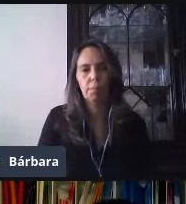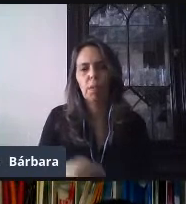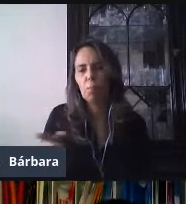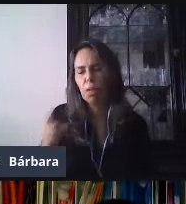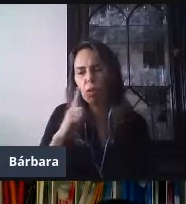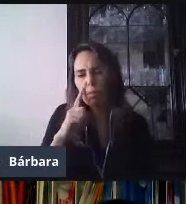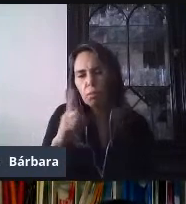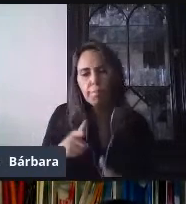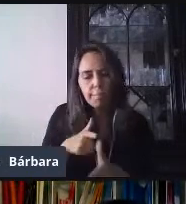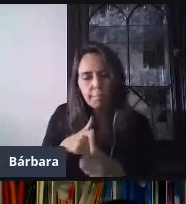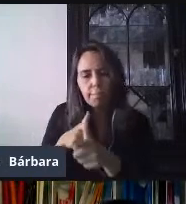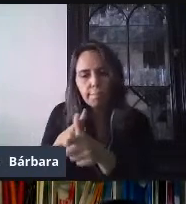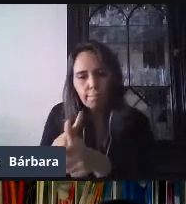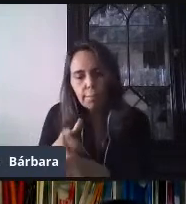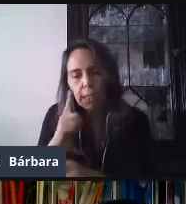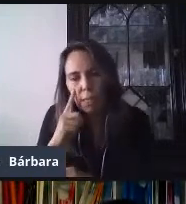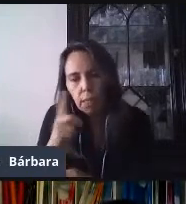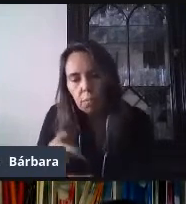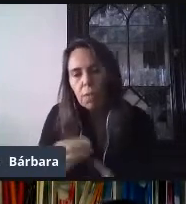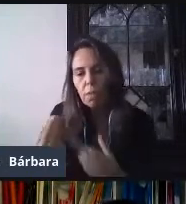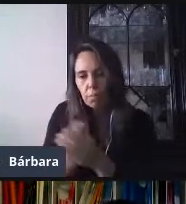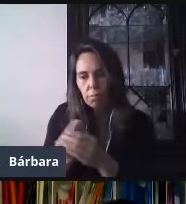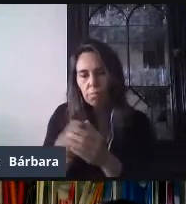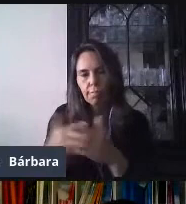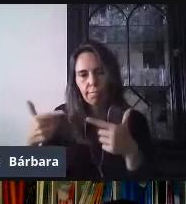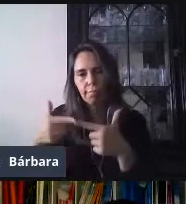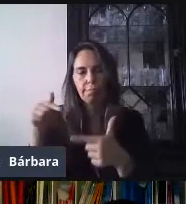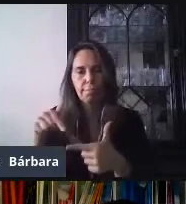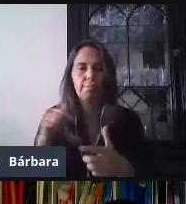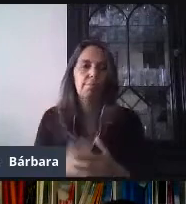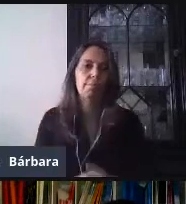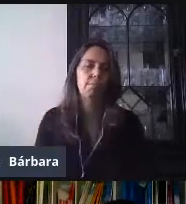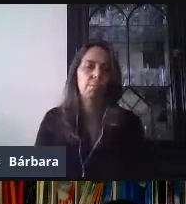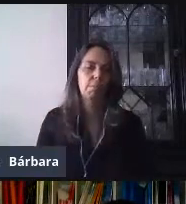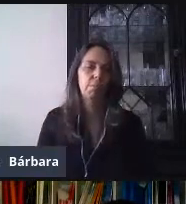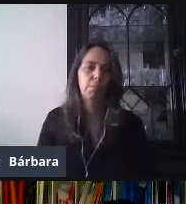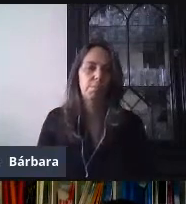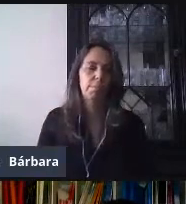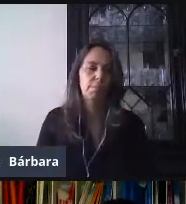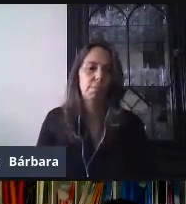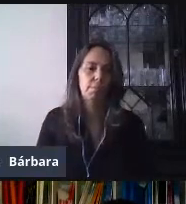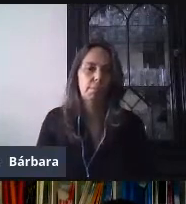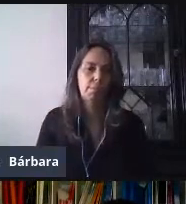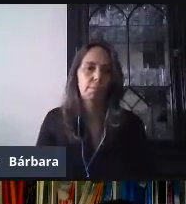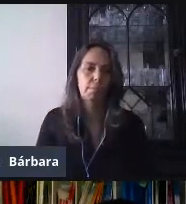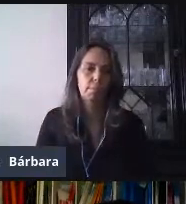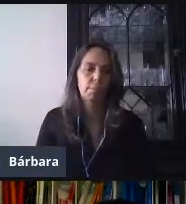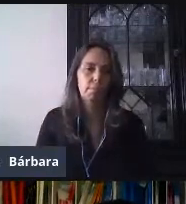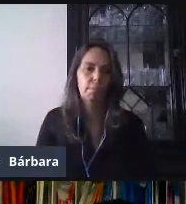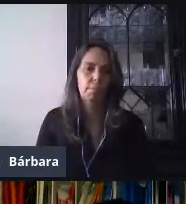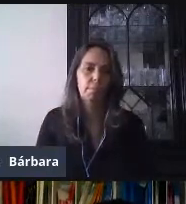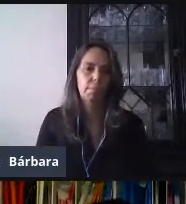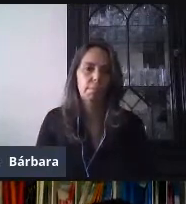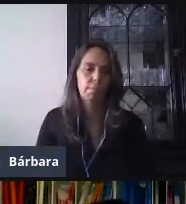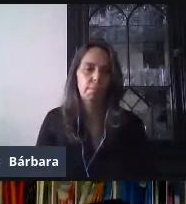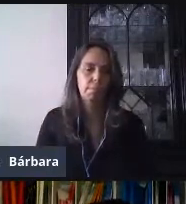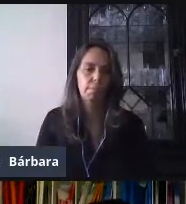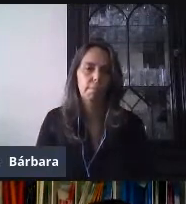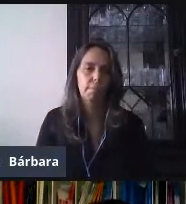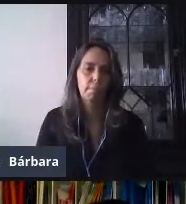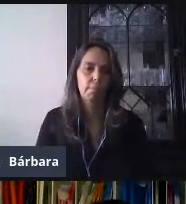seguimiento a las actividades que yo estoy, este, estoy asignando a mis alumnos y, pues, de esa forma también calificarlos.